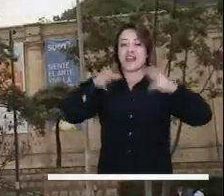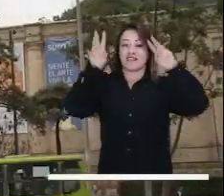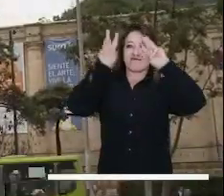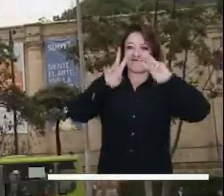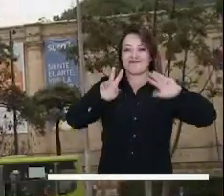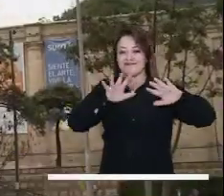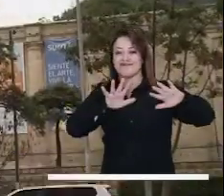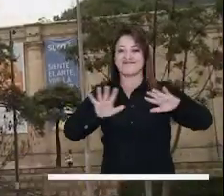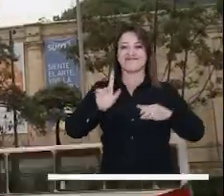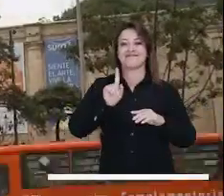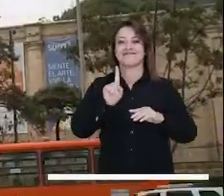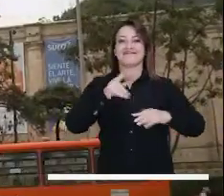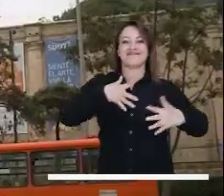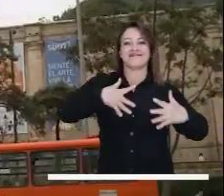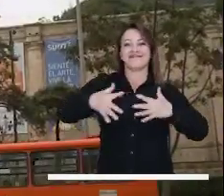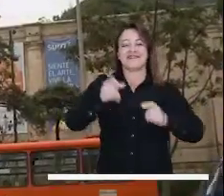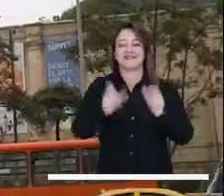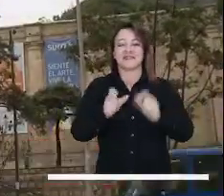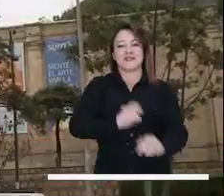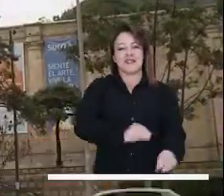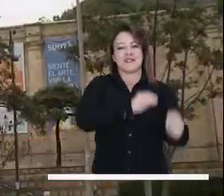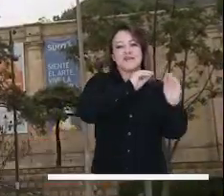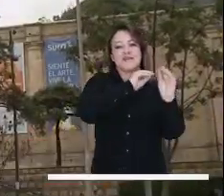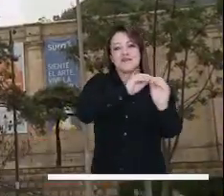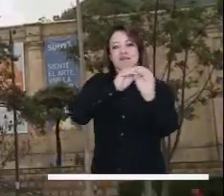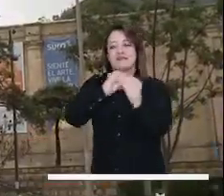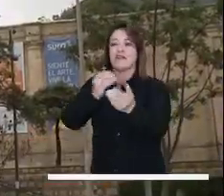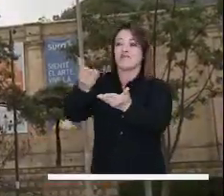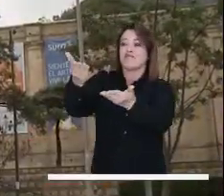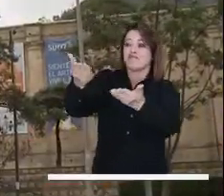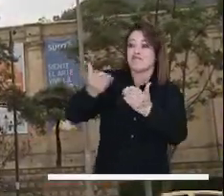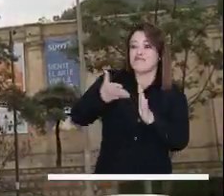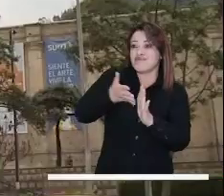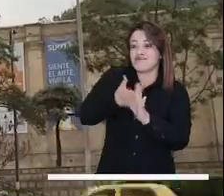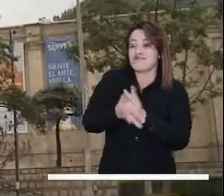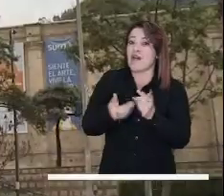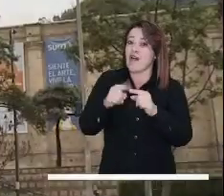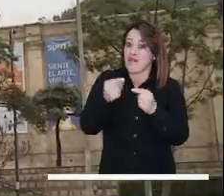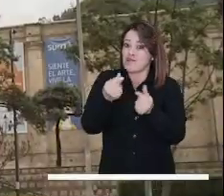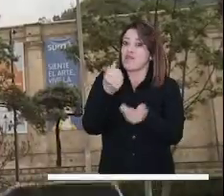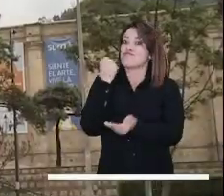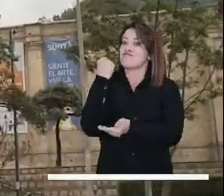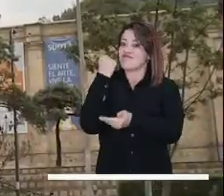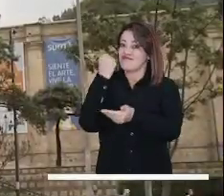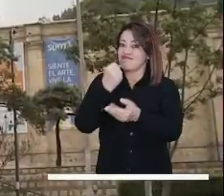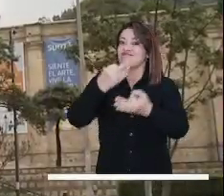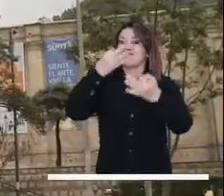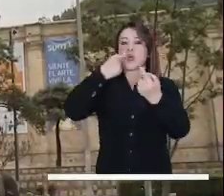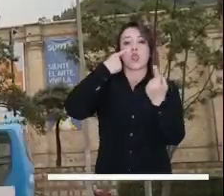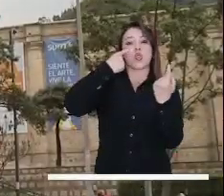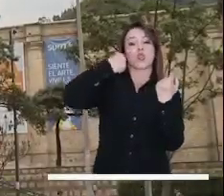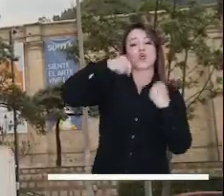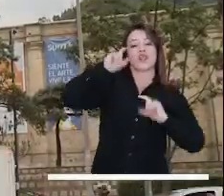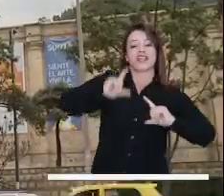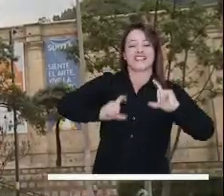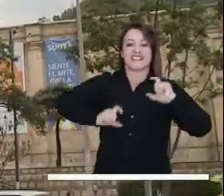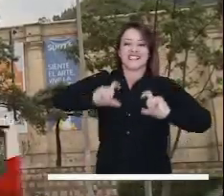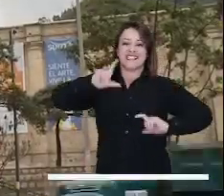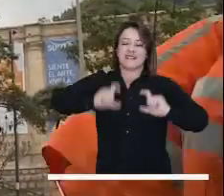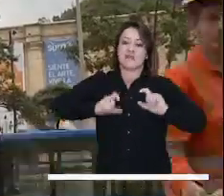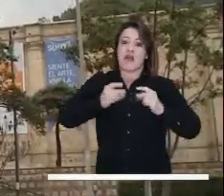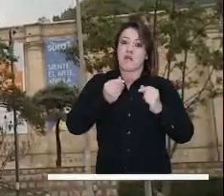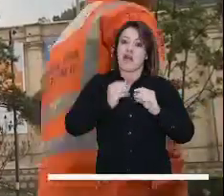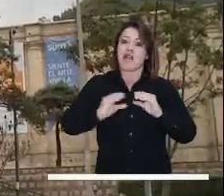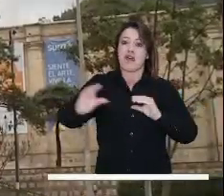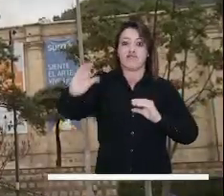teatros, personas que deben estar capacitados y preparados y bien remunerados para brindar un turismo que no